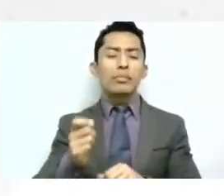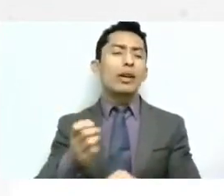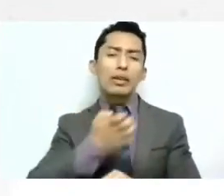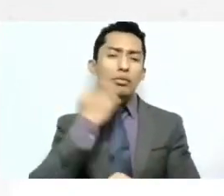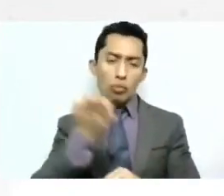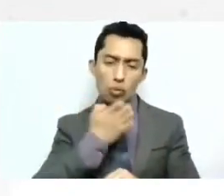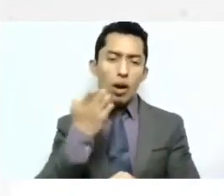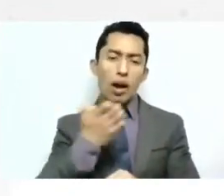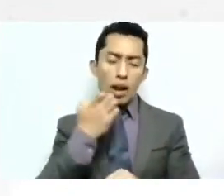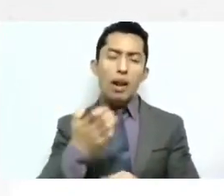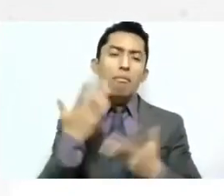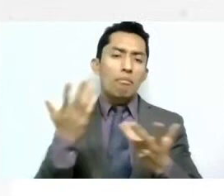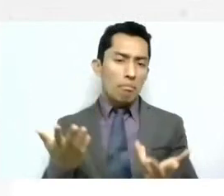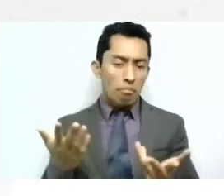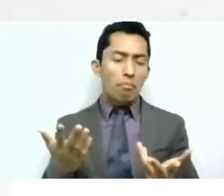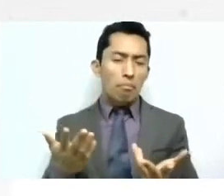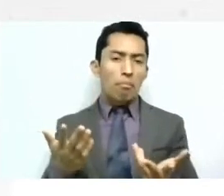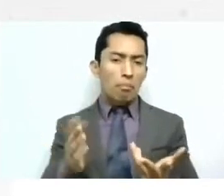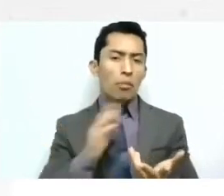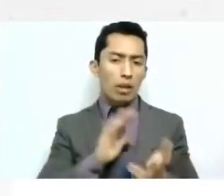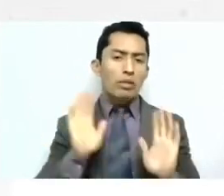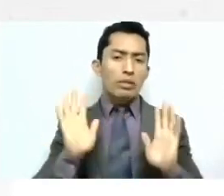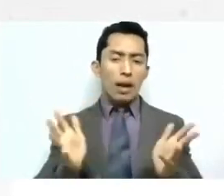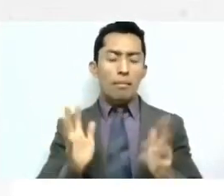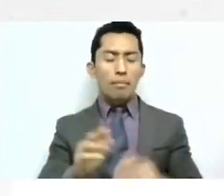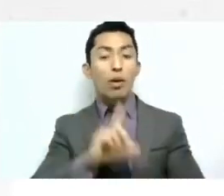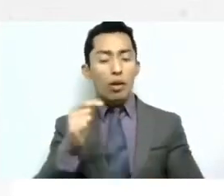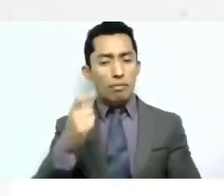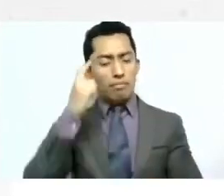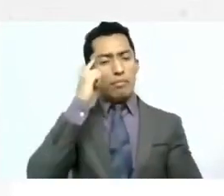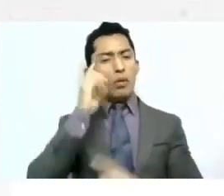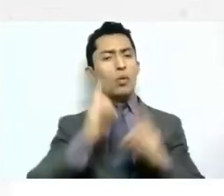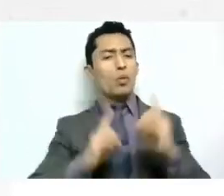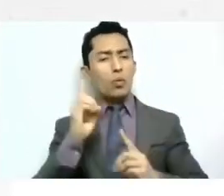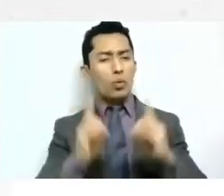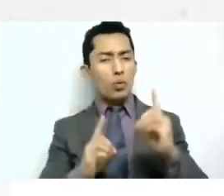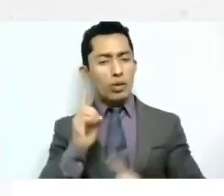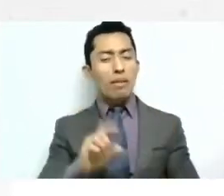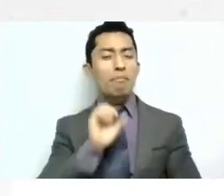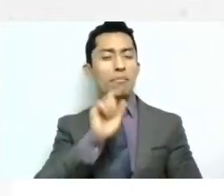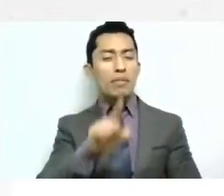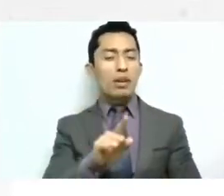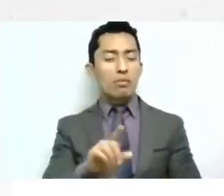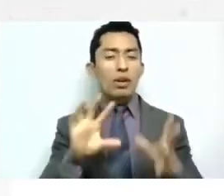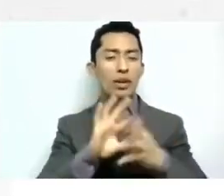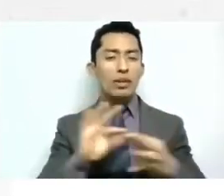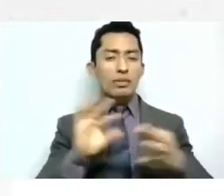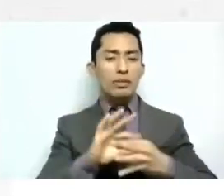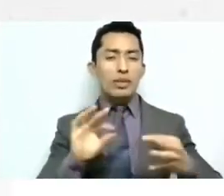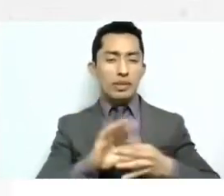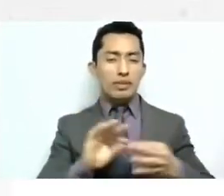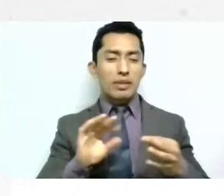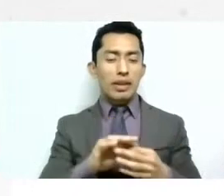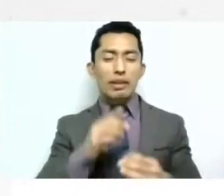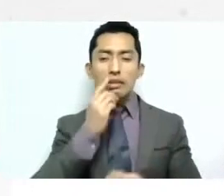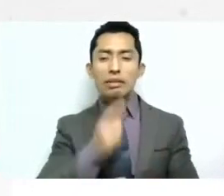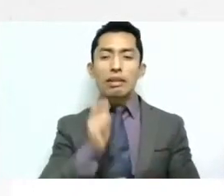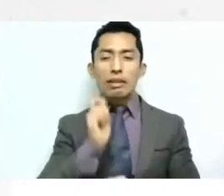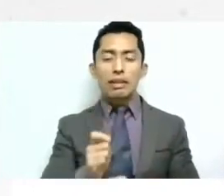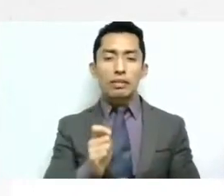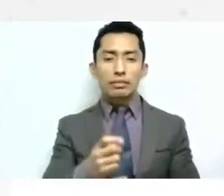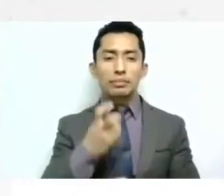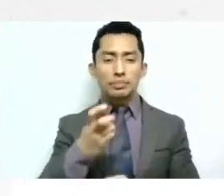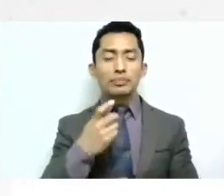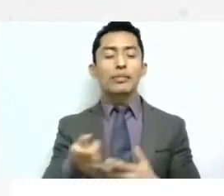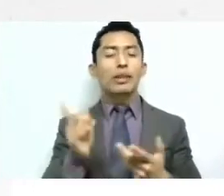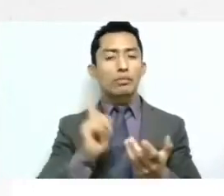a un nivel de escolaridad pero aquí me surge una duda como bien lo lo mencionaban que esto esto nos abre al al